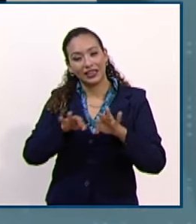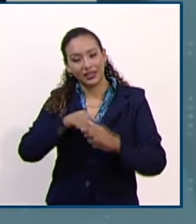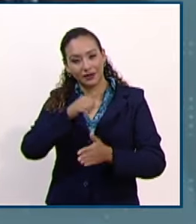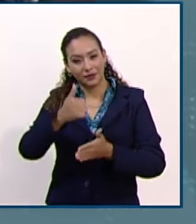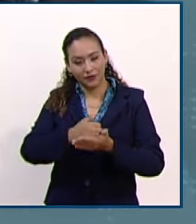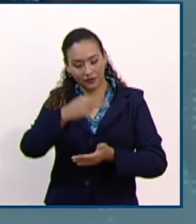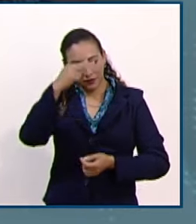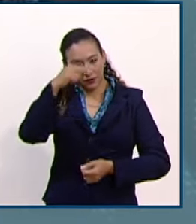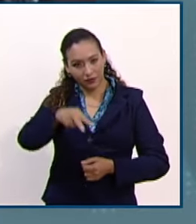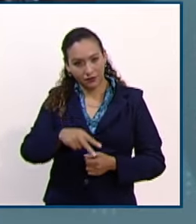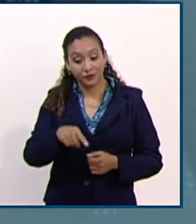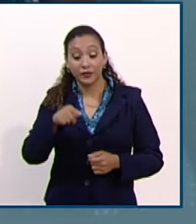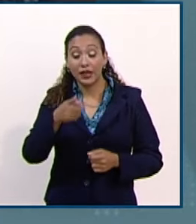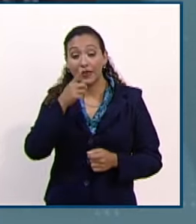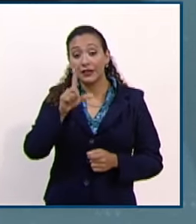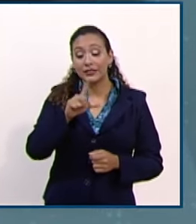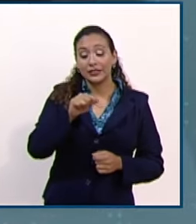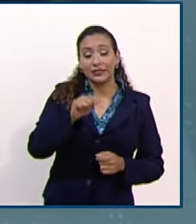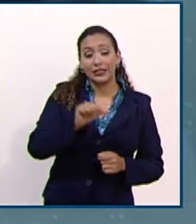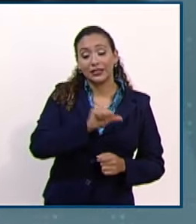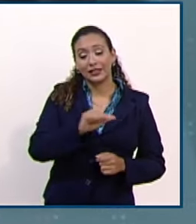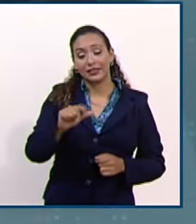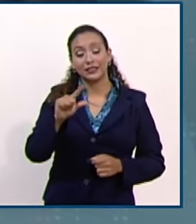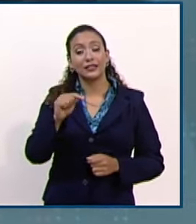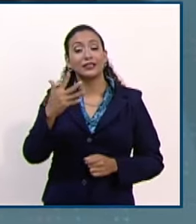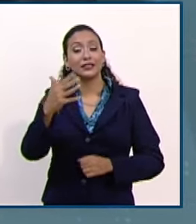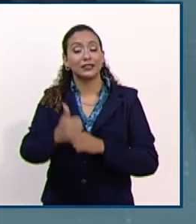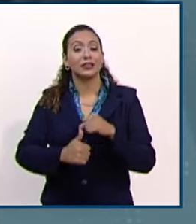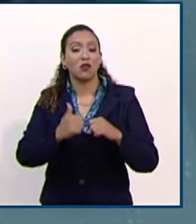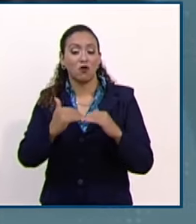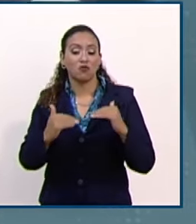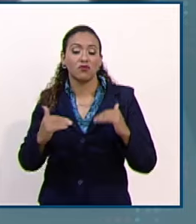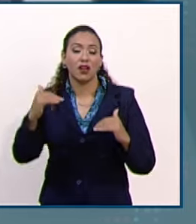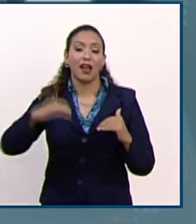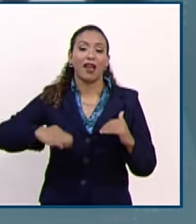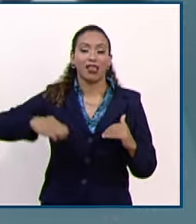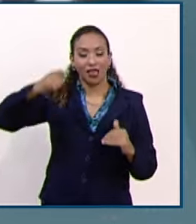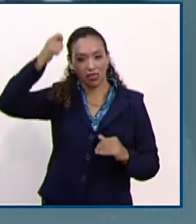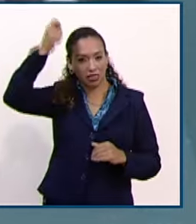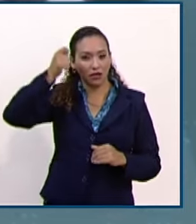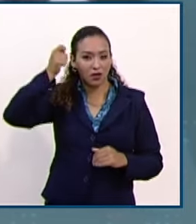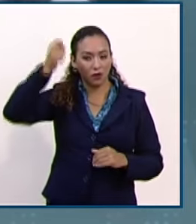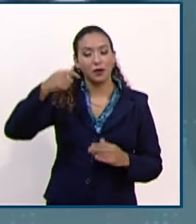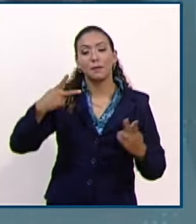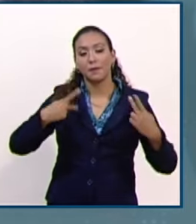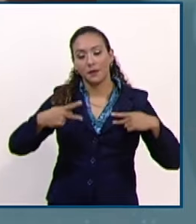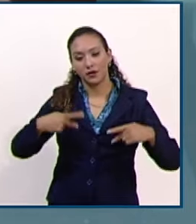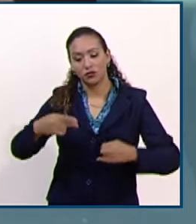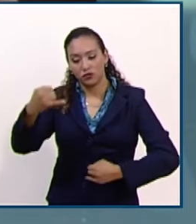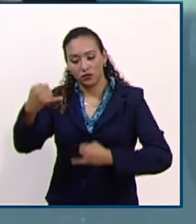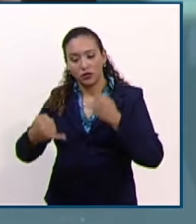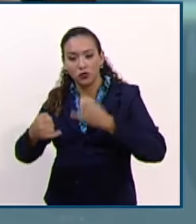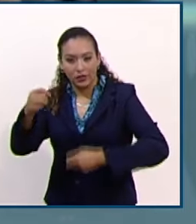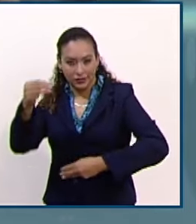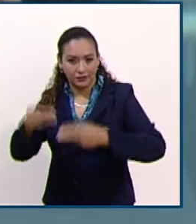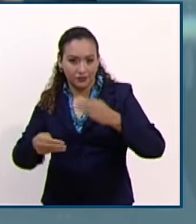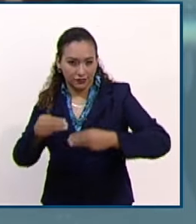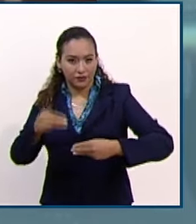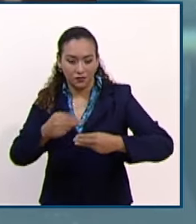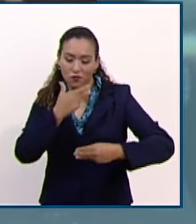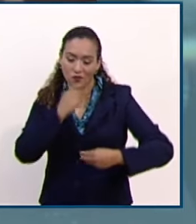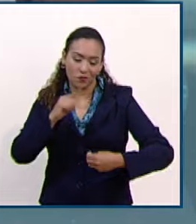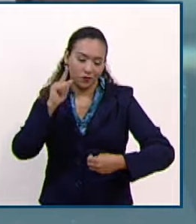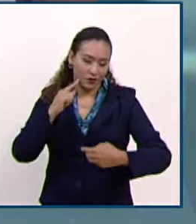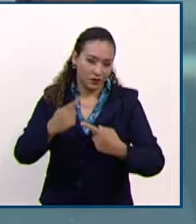México, que aumenta de 70 a 75 años la edad de jubilación de las y los jueces y magistrados locales